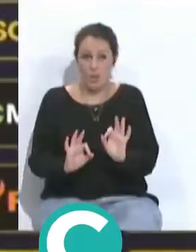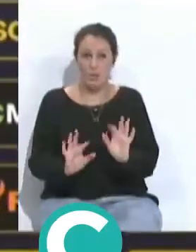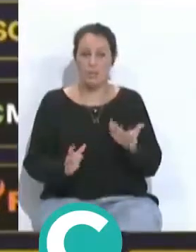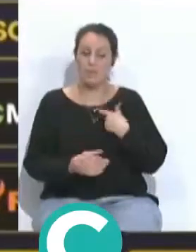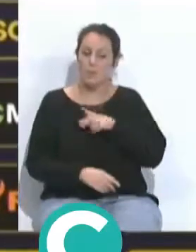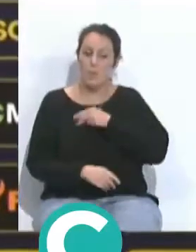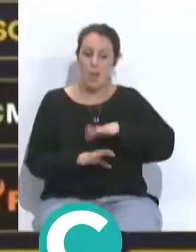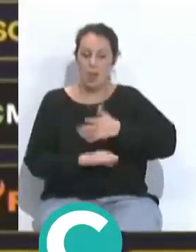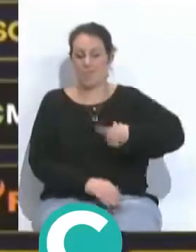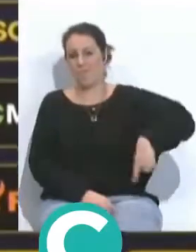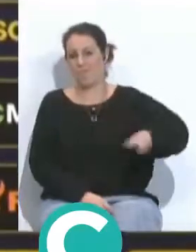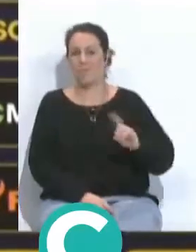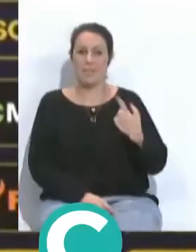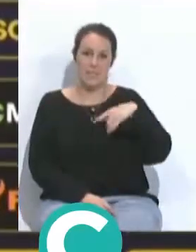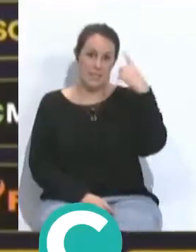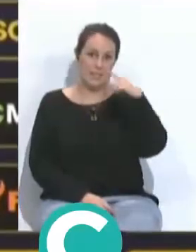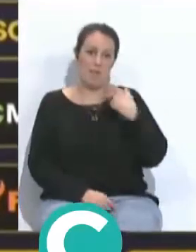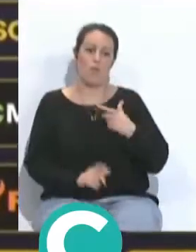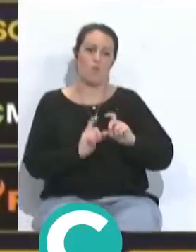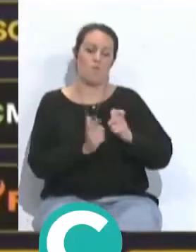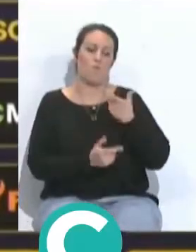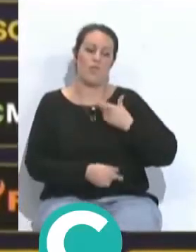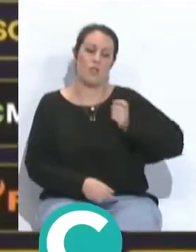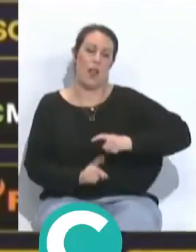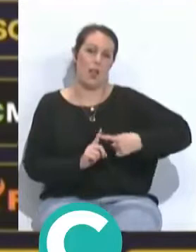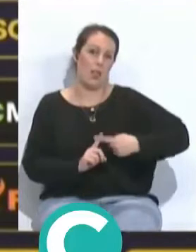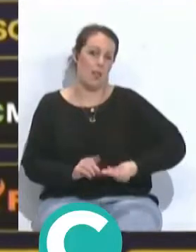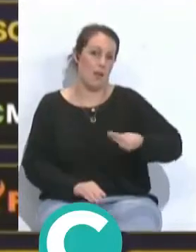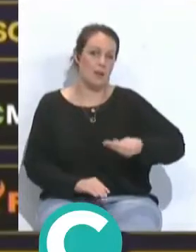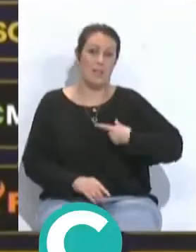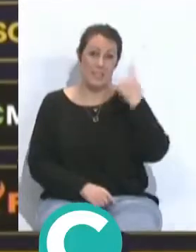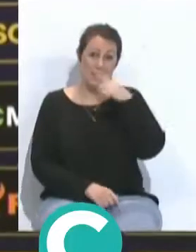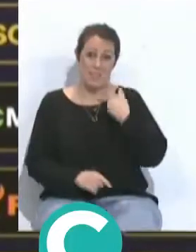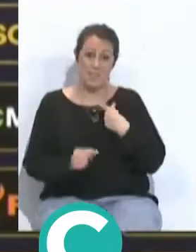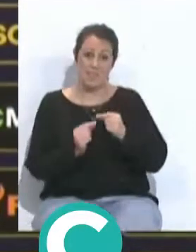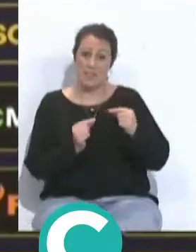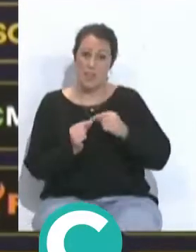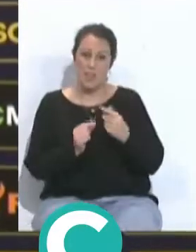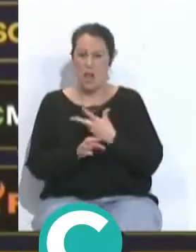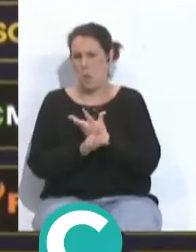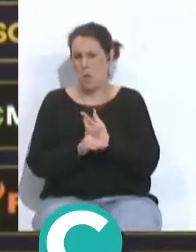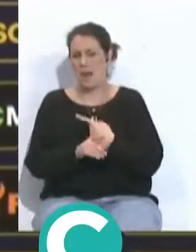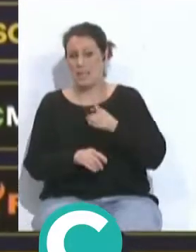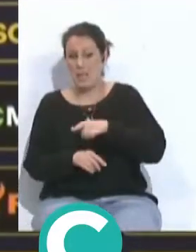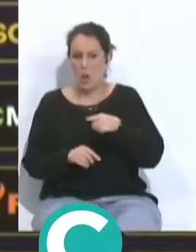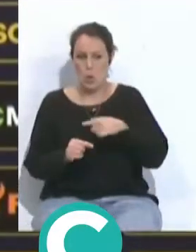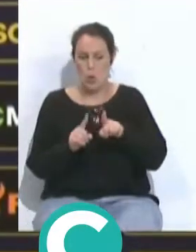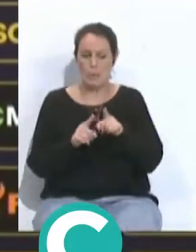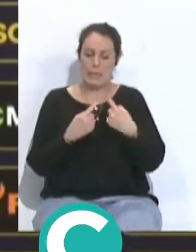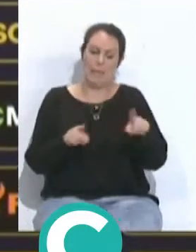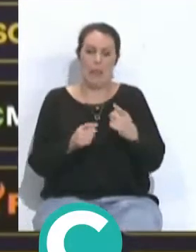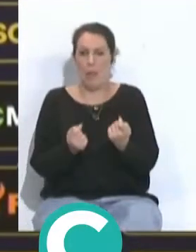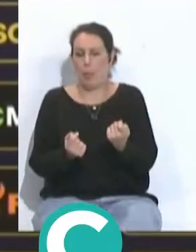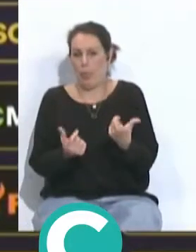El mérito es para ellos. Ellos saben que son grupos profesionales de alto nivel, saben que las distancias entre el que juega y el que no juega son muy poquitas